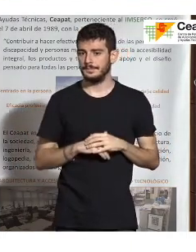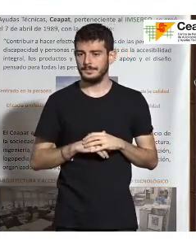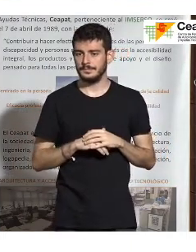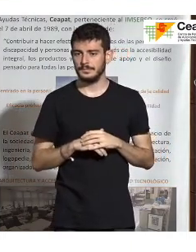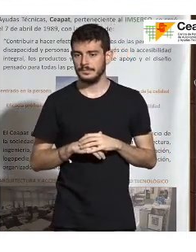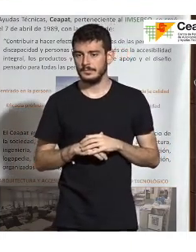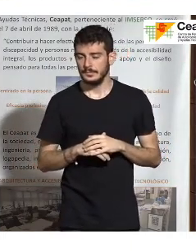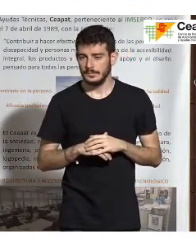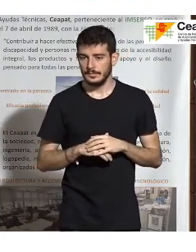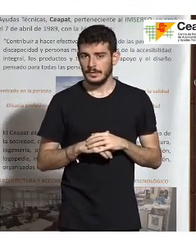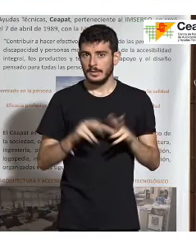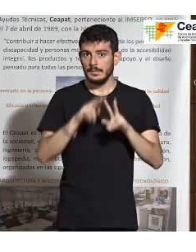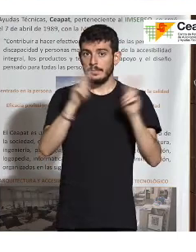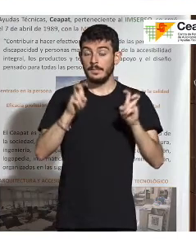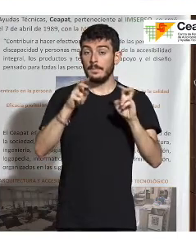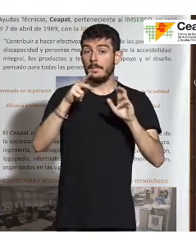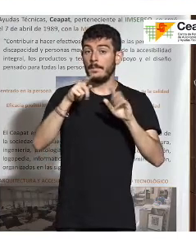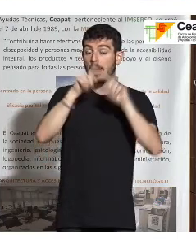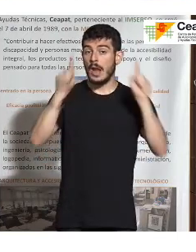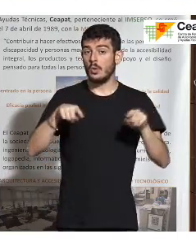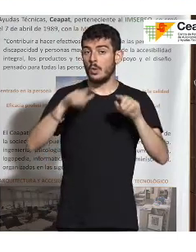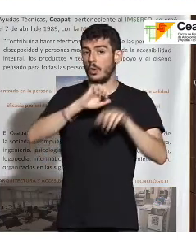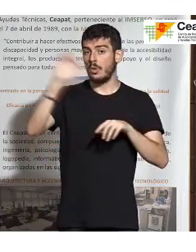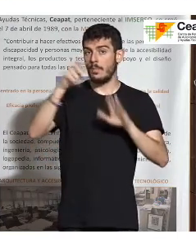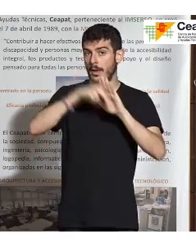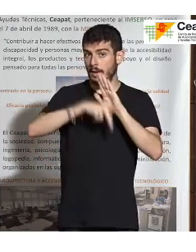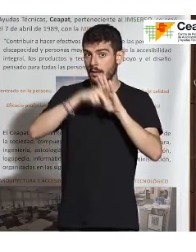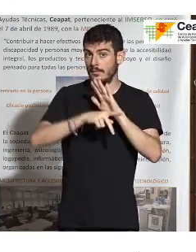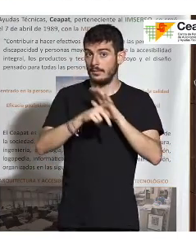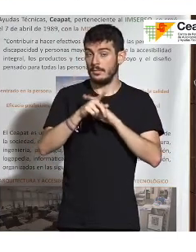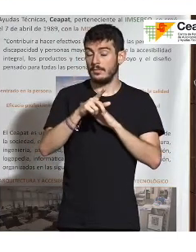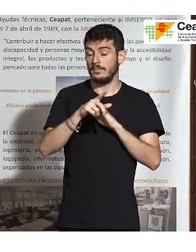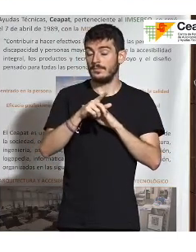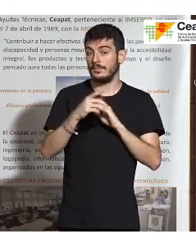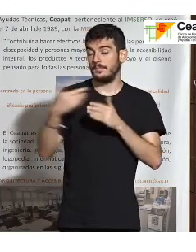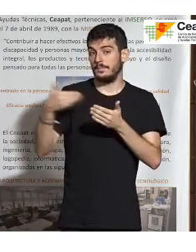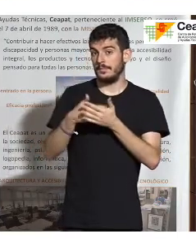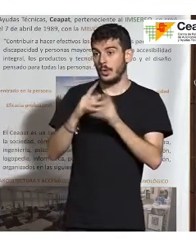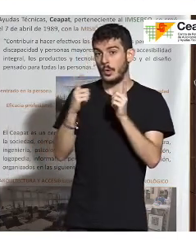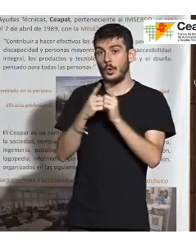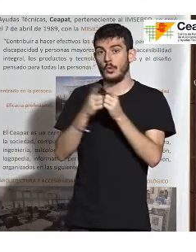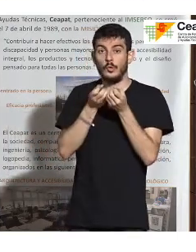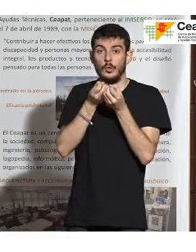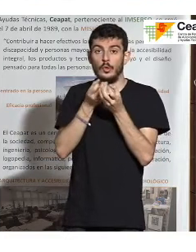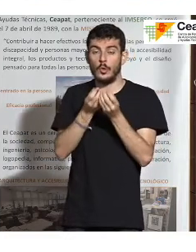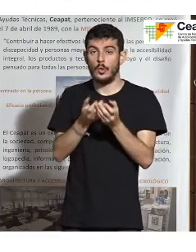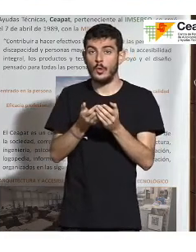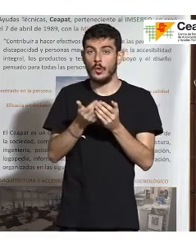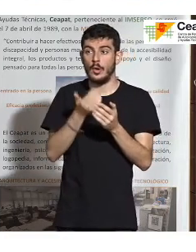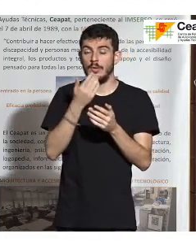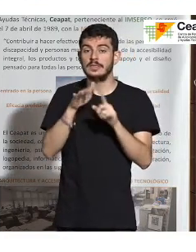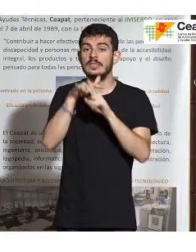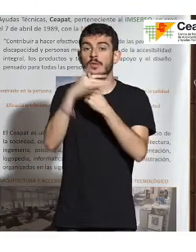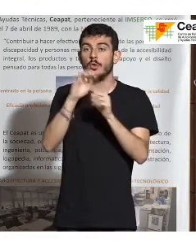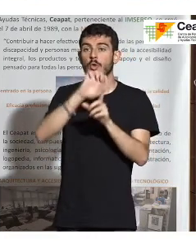Respecto al marco europeo, también Lucía pidió que hiciésemos brevemente un comentario y compartiésemos en qué situación se